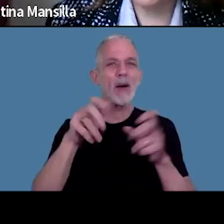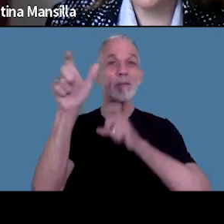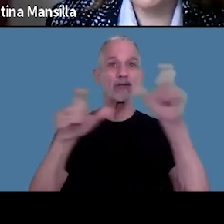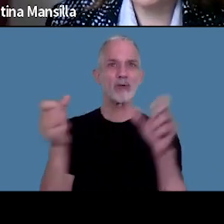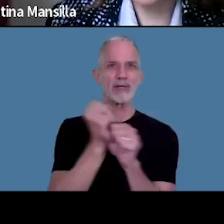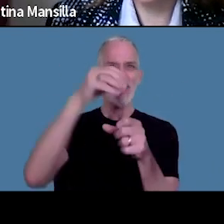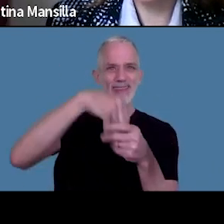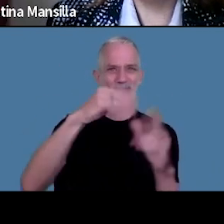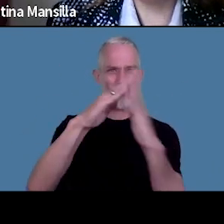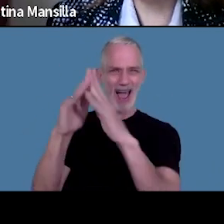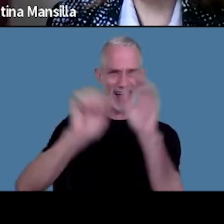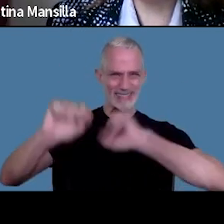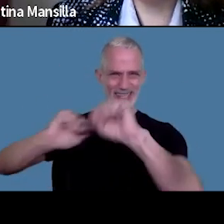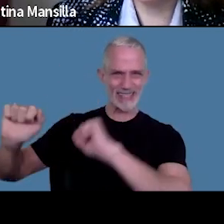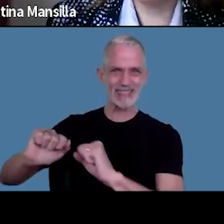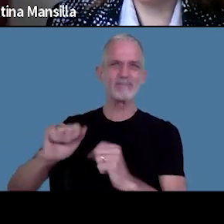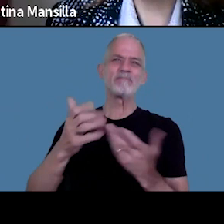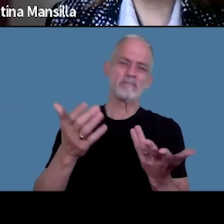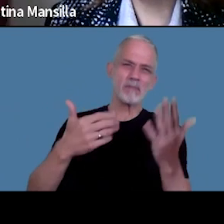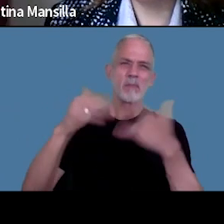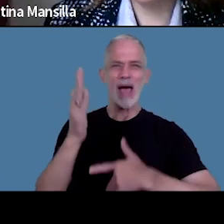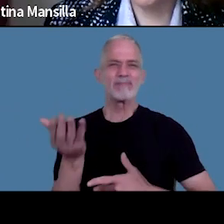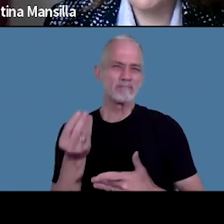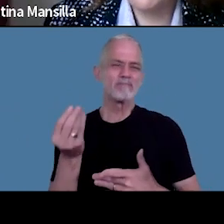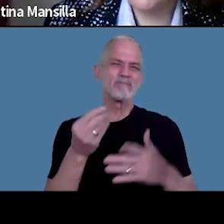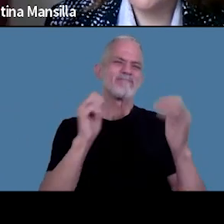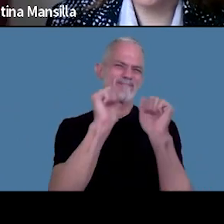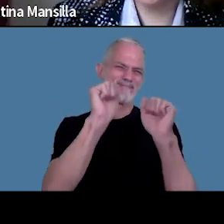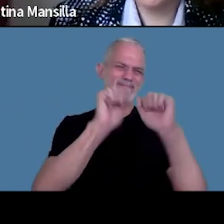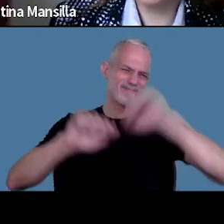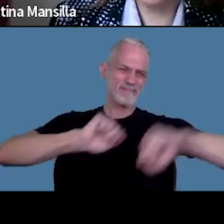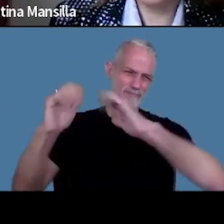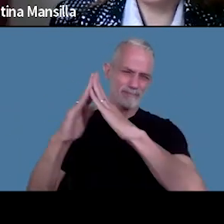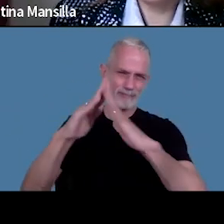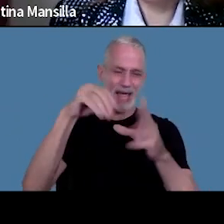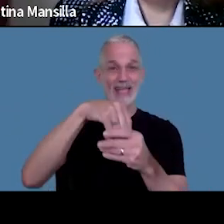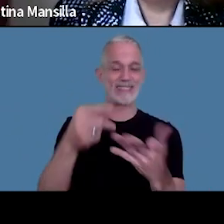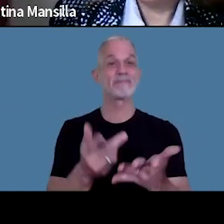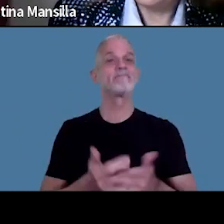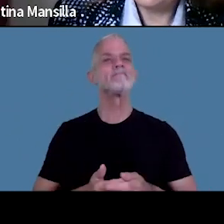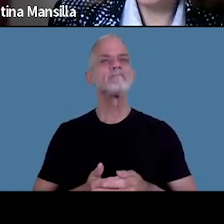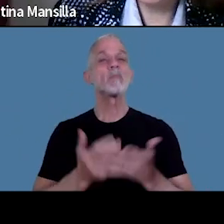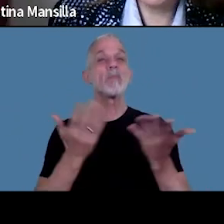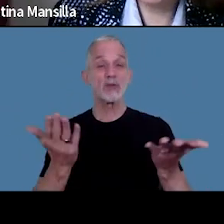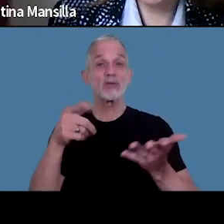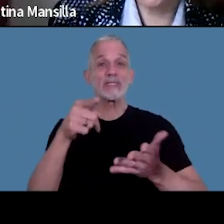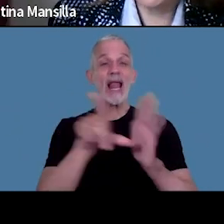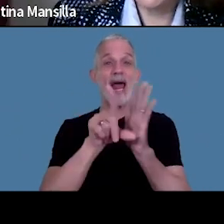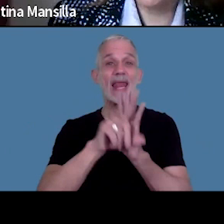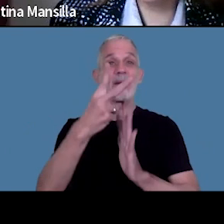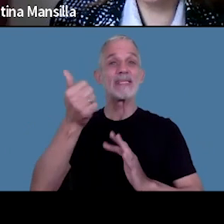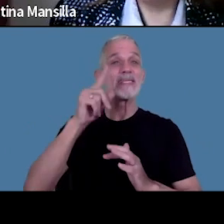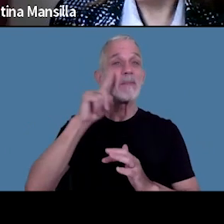casas particulares o más conocido como servicio doméstico, con lo cual la ley 26